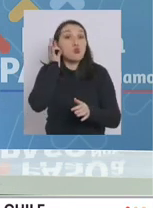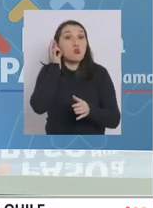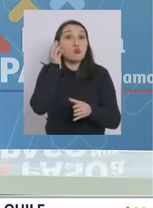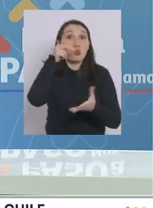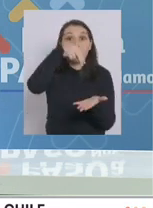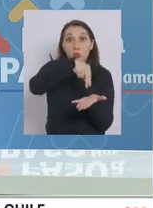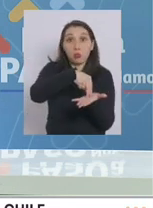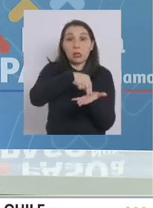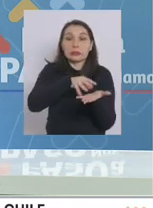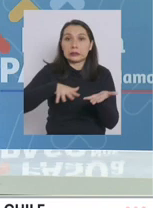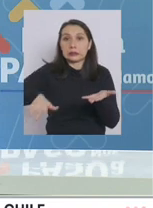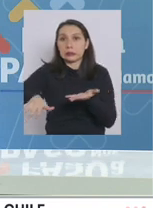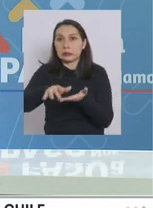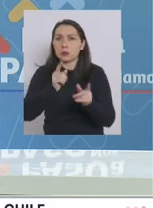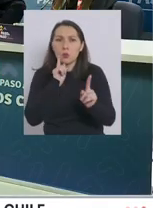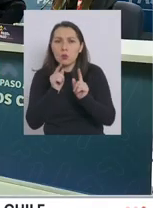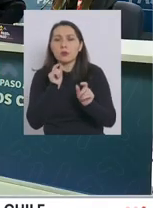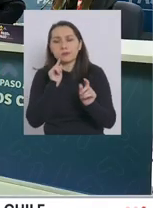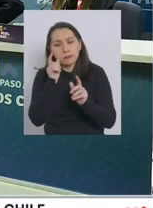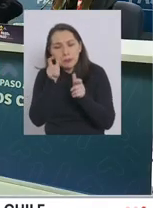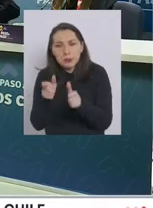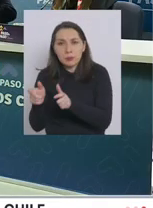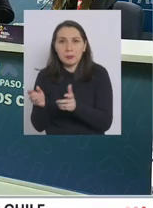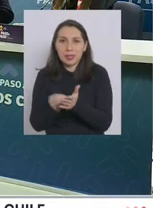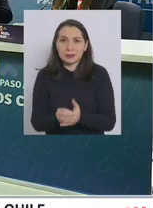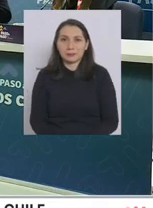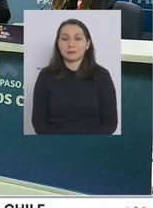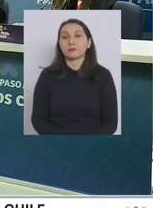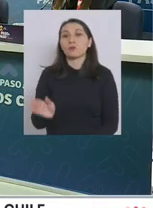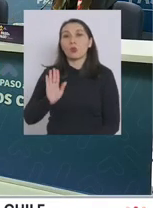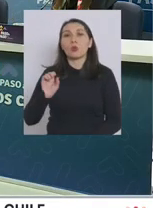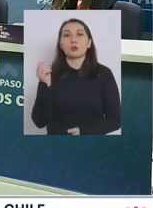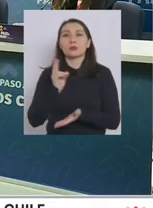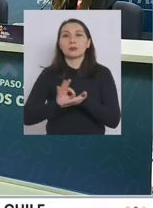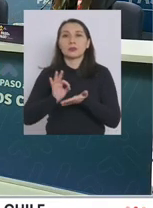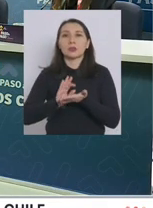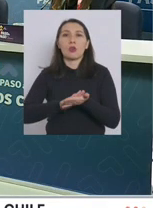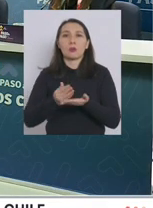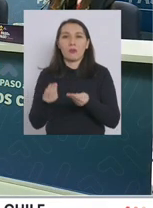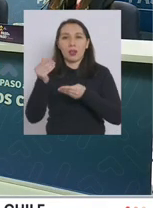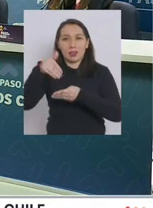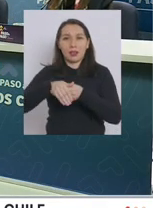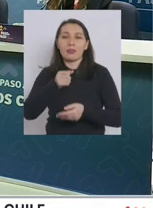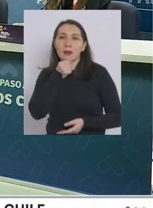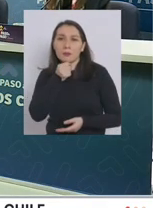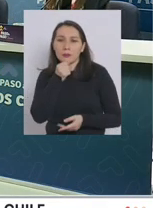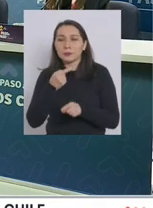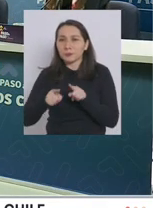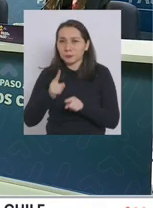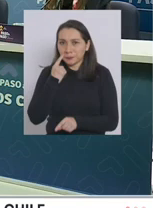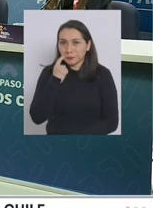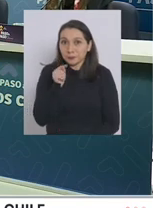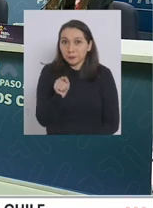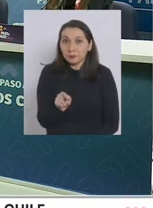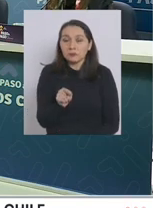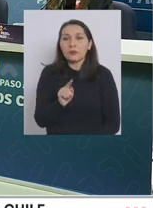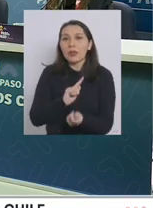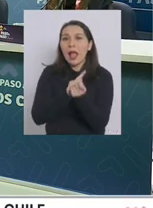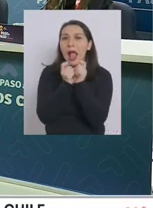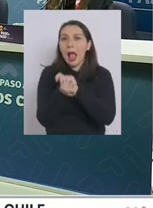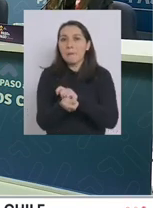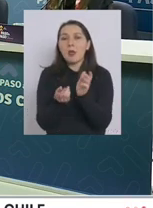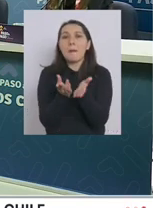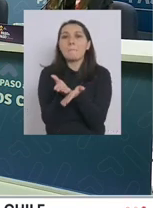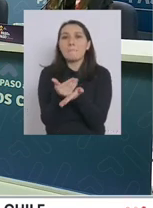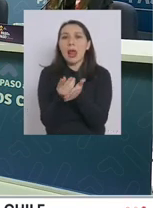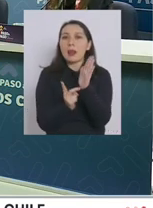encuentra esta paciente Hola subsecretaria ¿cómo está? Buenas tardes preguntarle respecto a los cambios en el